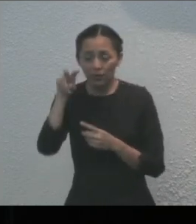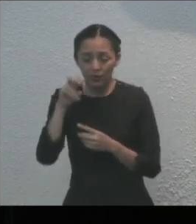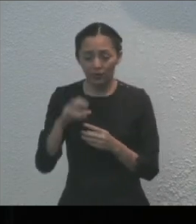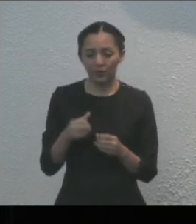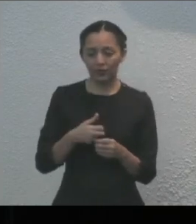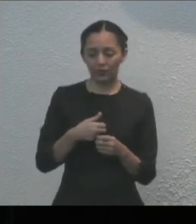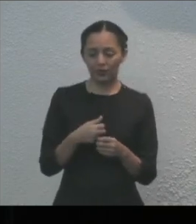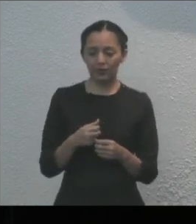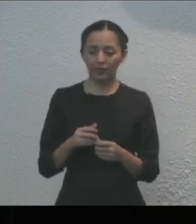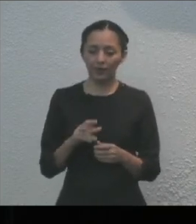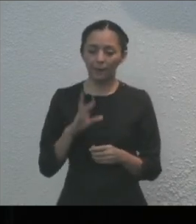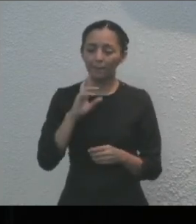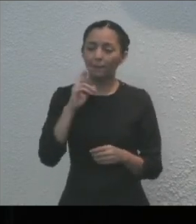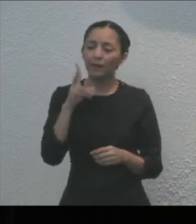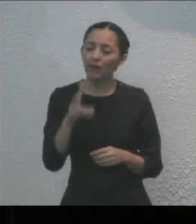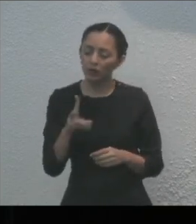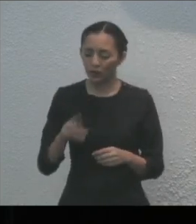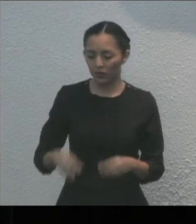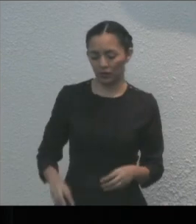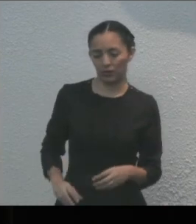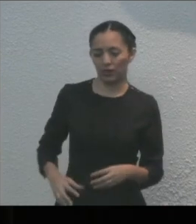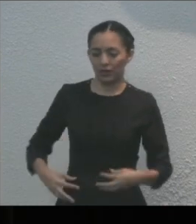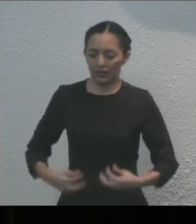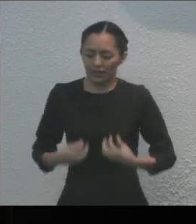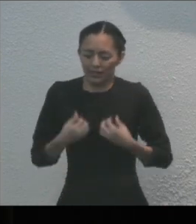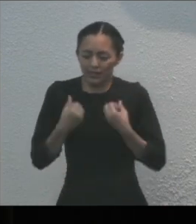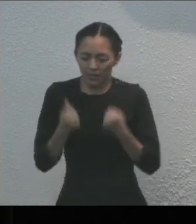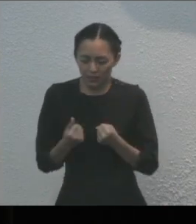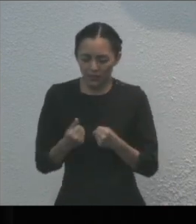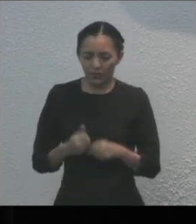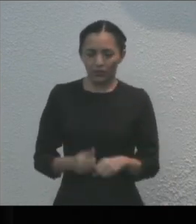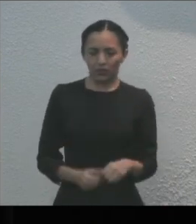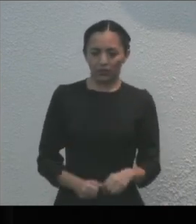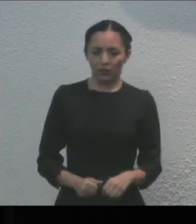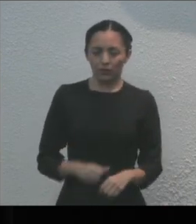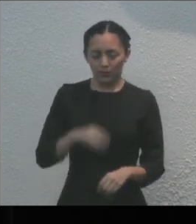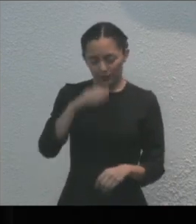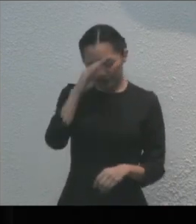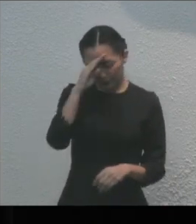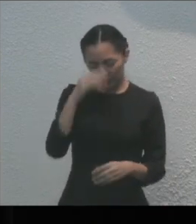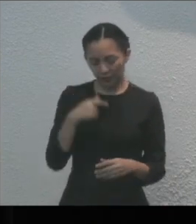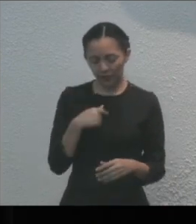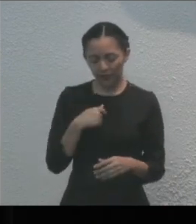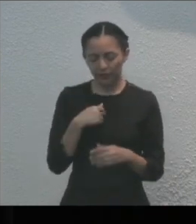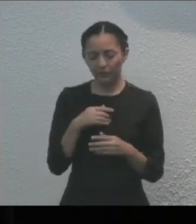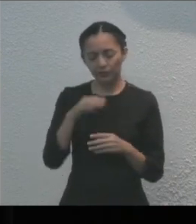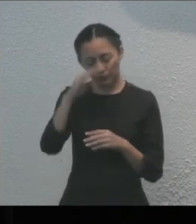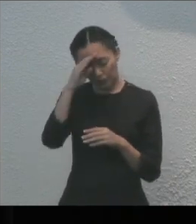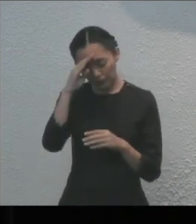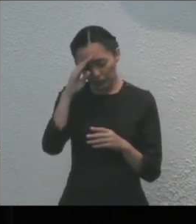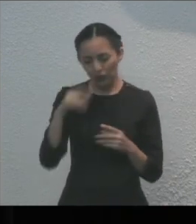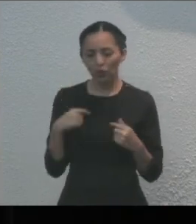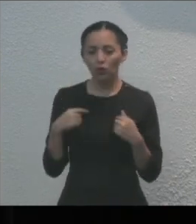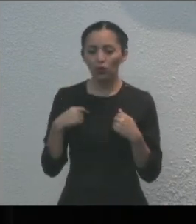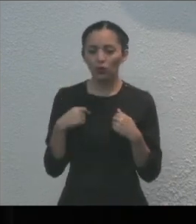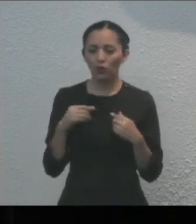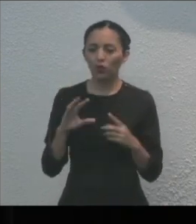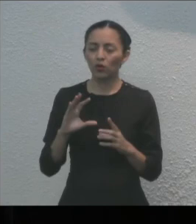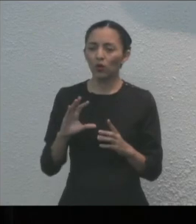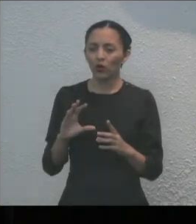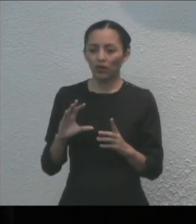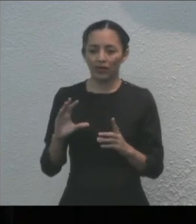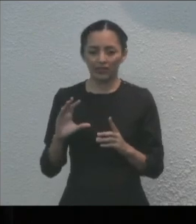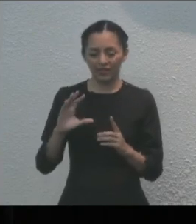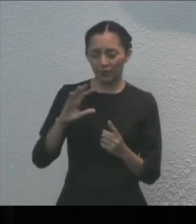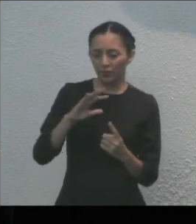cada uno de sus días. Hoy es un día en el que tenemos que hacer una reflexión interna de cómo vamos como sociedad. ¿Qué estamos haciendo